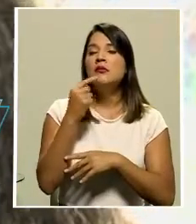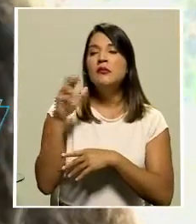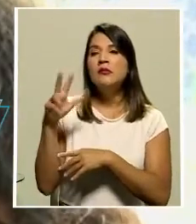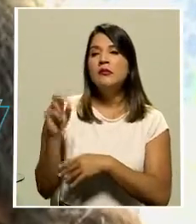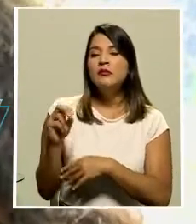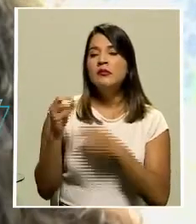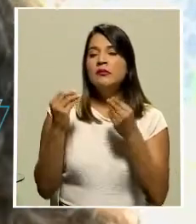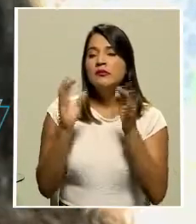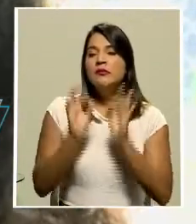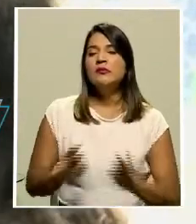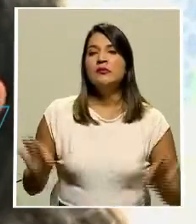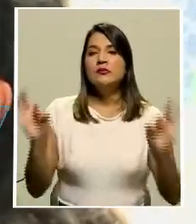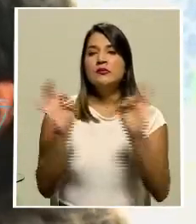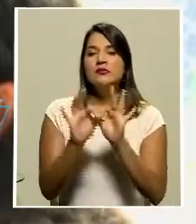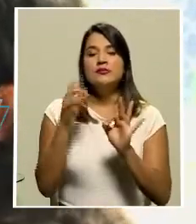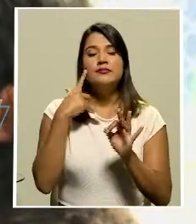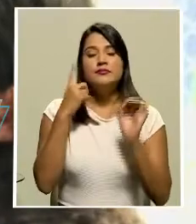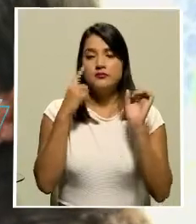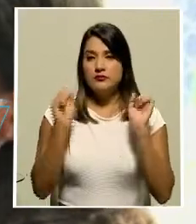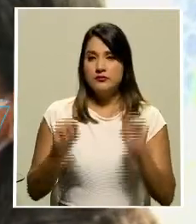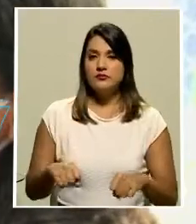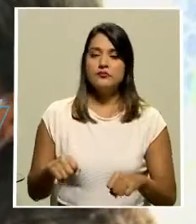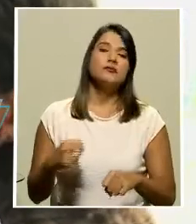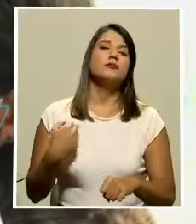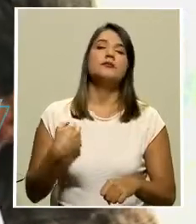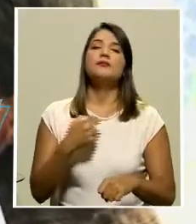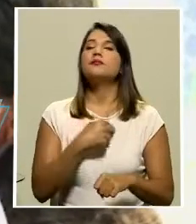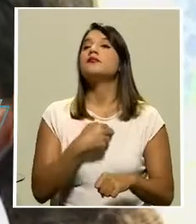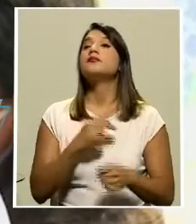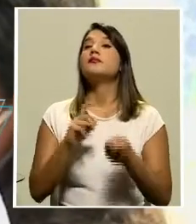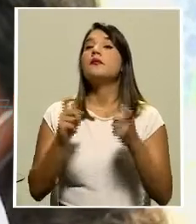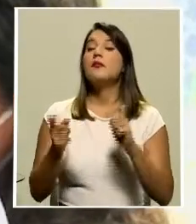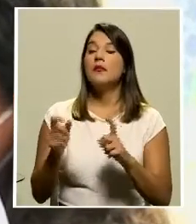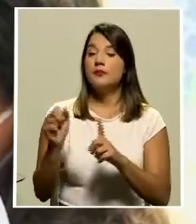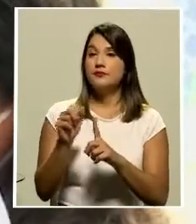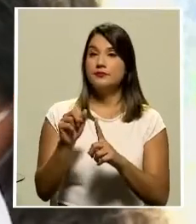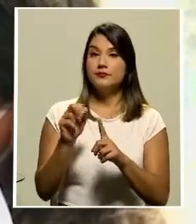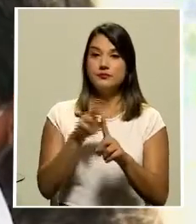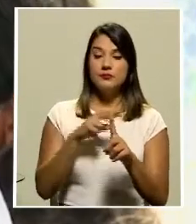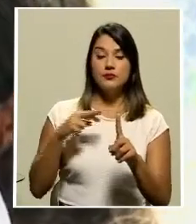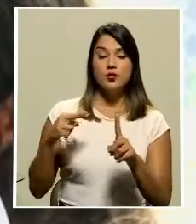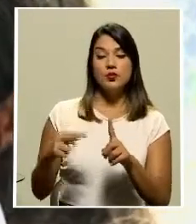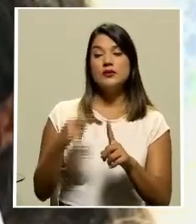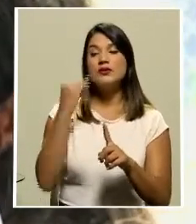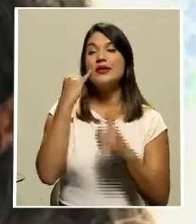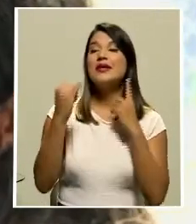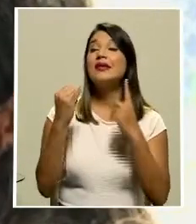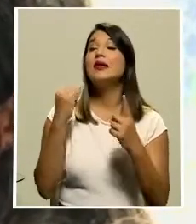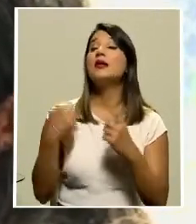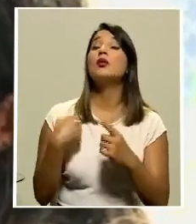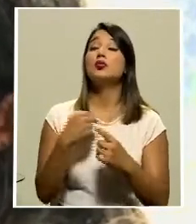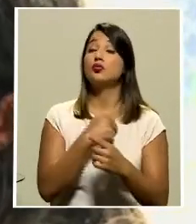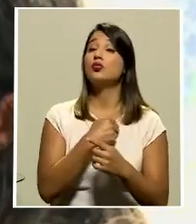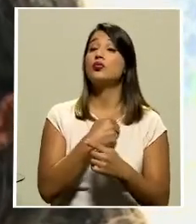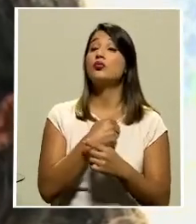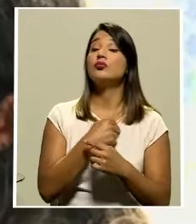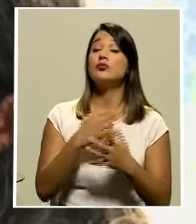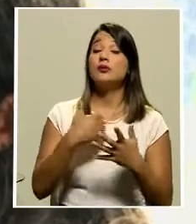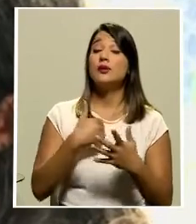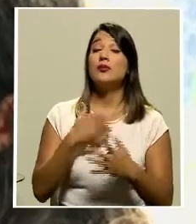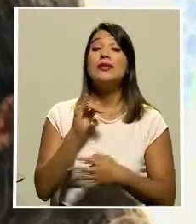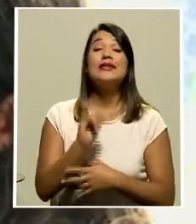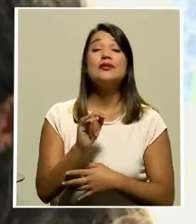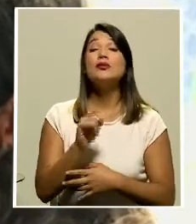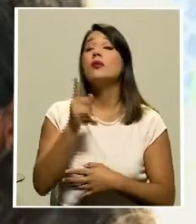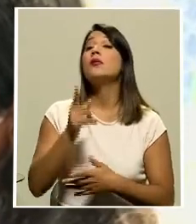para que podamos cambiar el paradigma que han estado ahí cambiando ese paradigma y